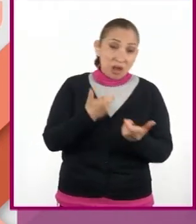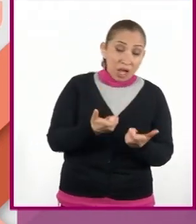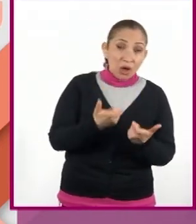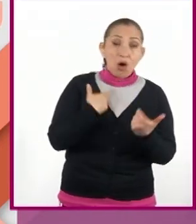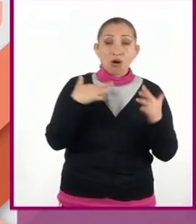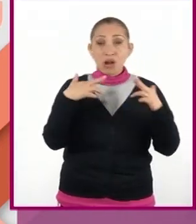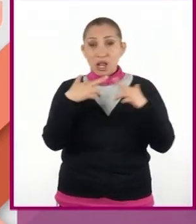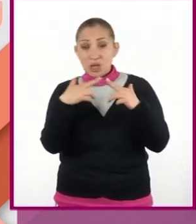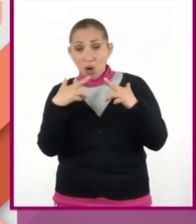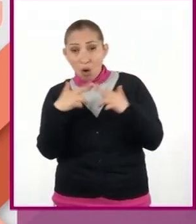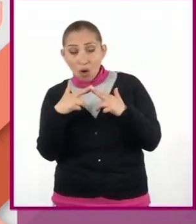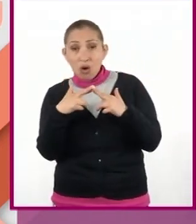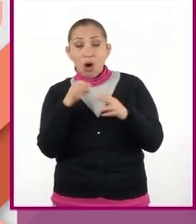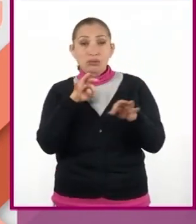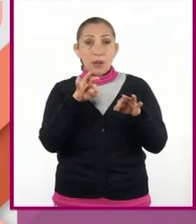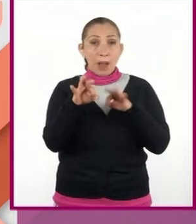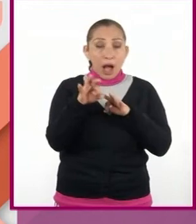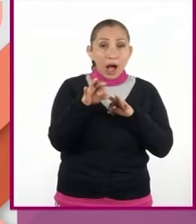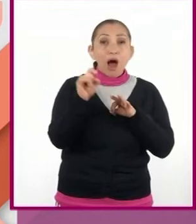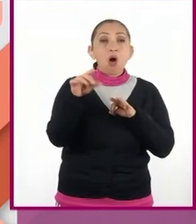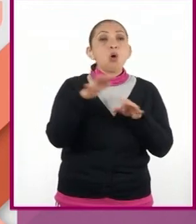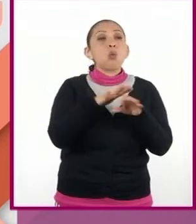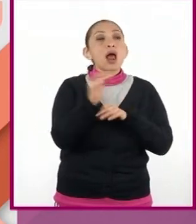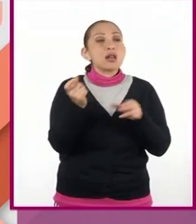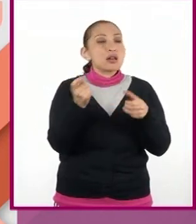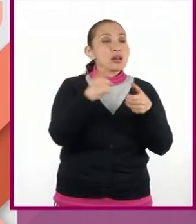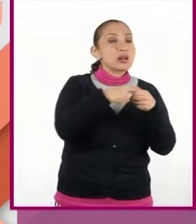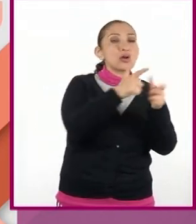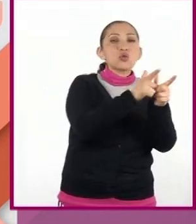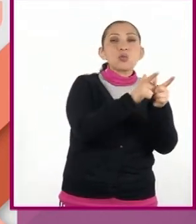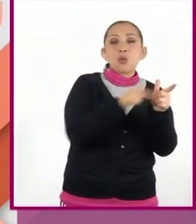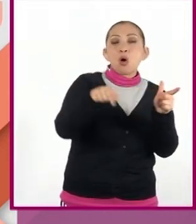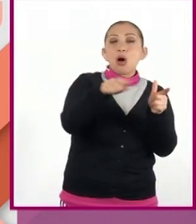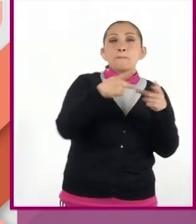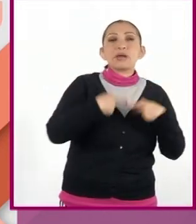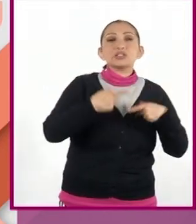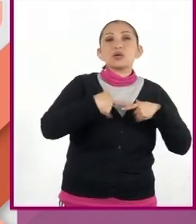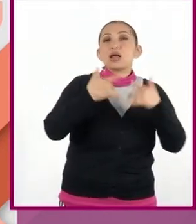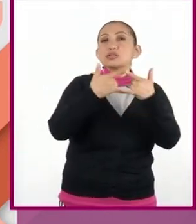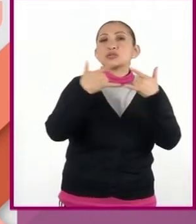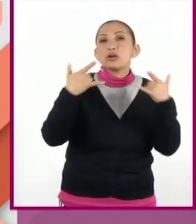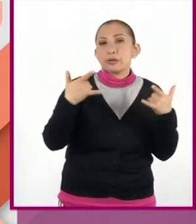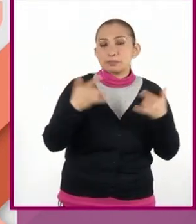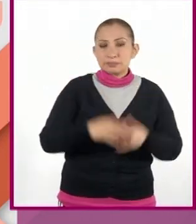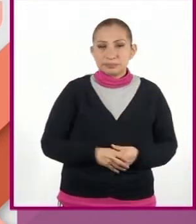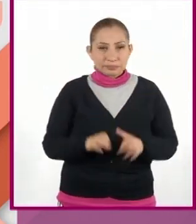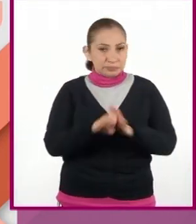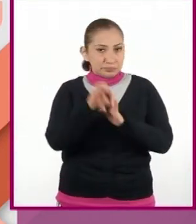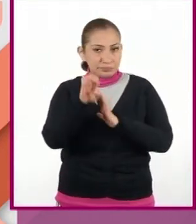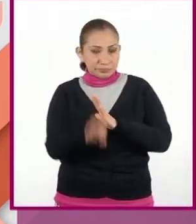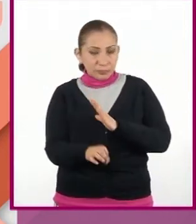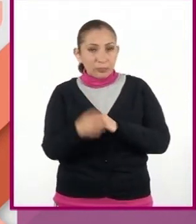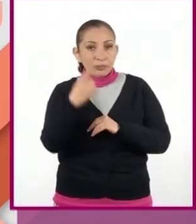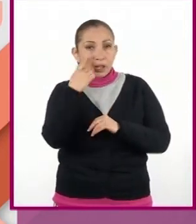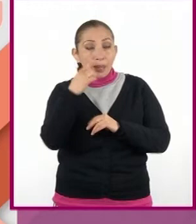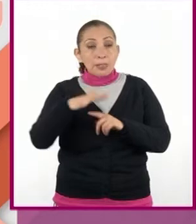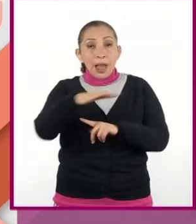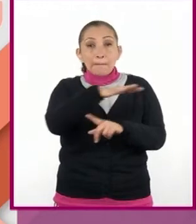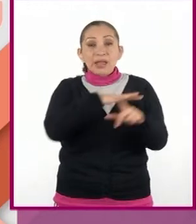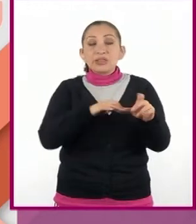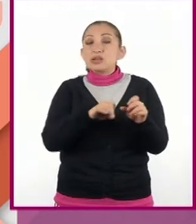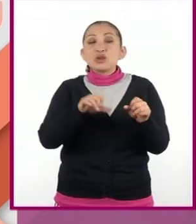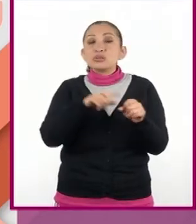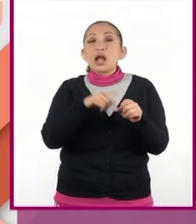religioso o la clase social a la que pertenecen los personajes de la narración. Por ejemplo, un ambiente